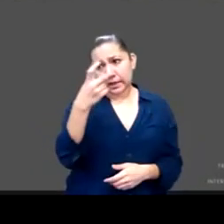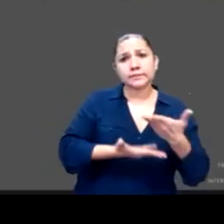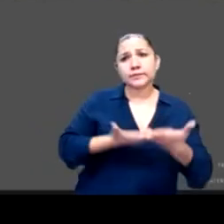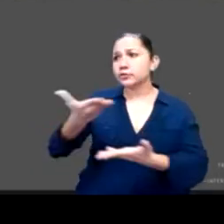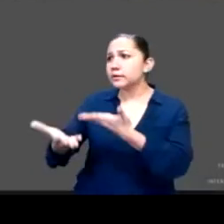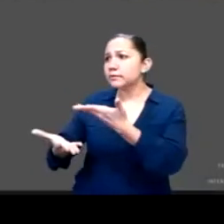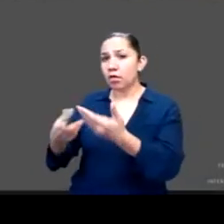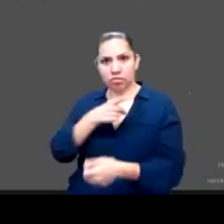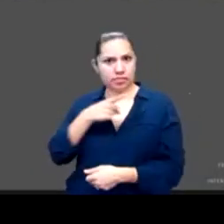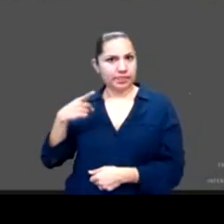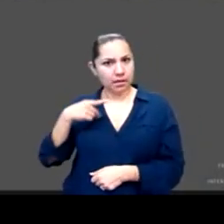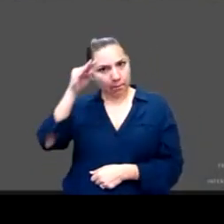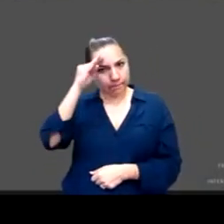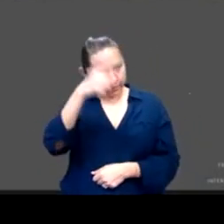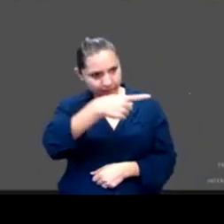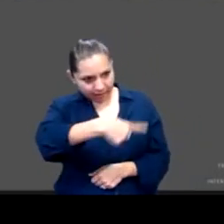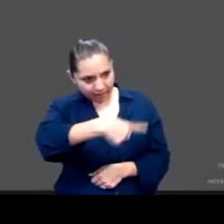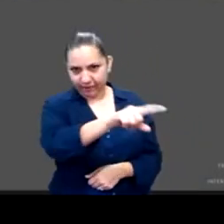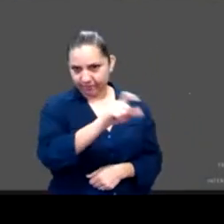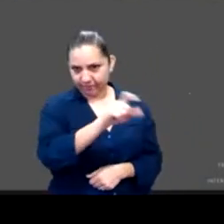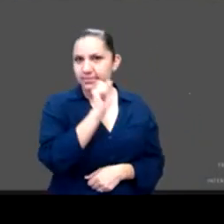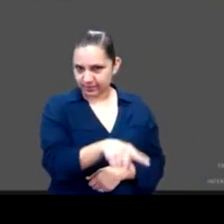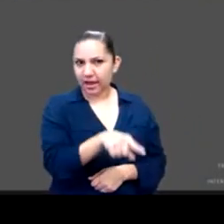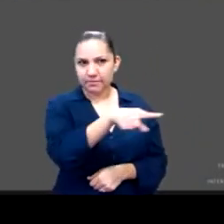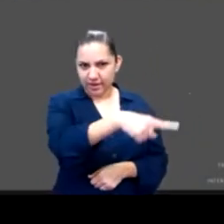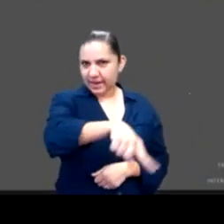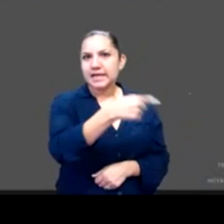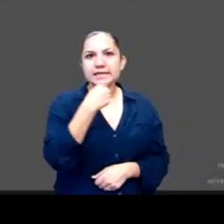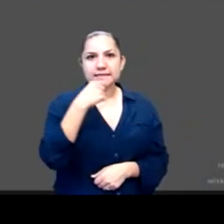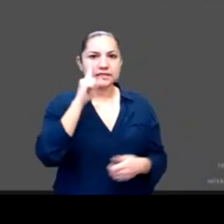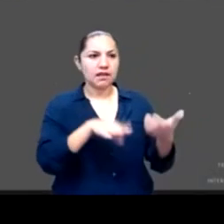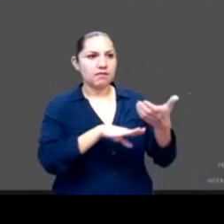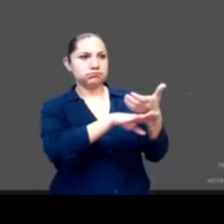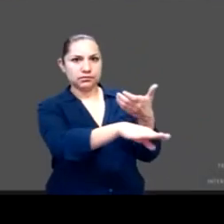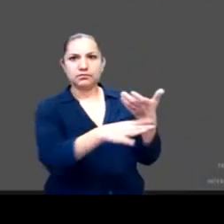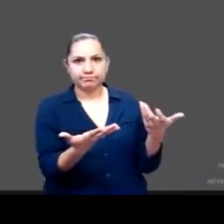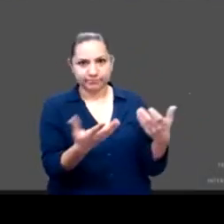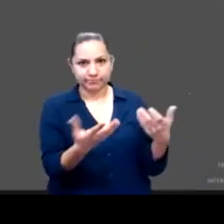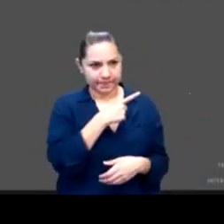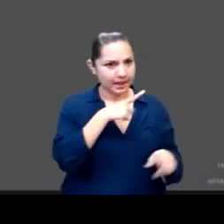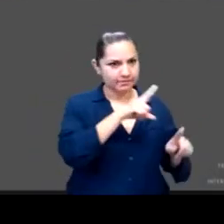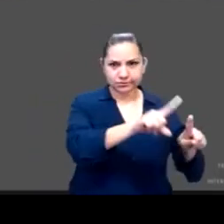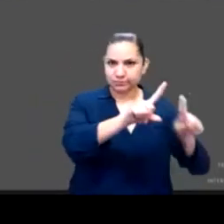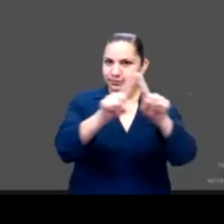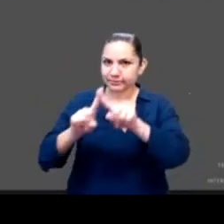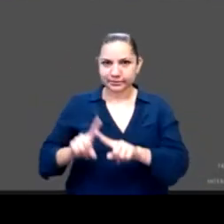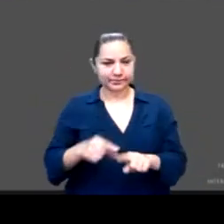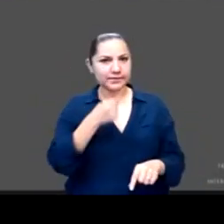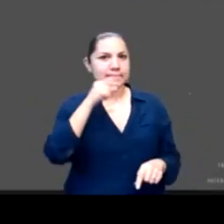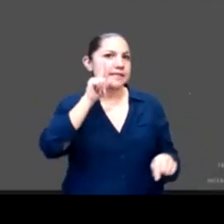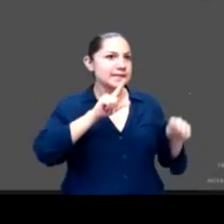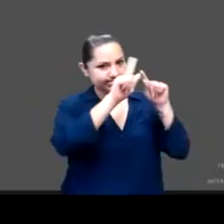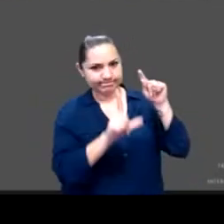tan particulares que puedan ser de cualquiera de estas niñas que están en territorio nacional y finalmente